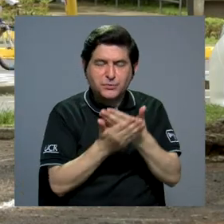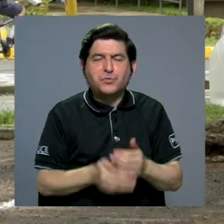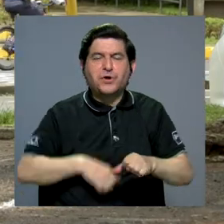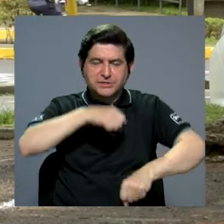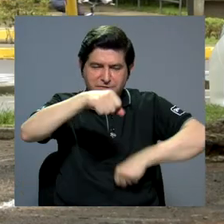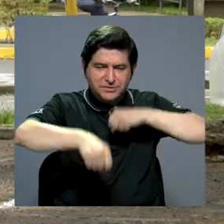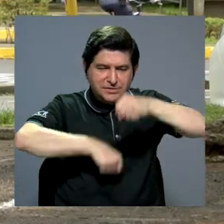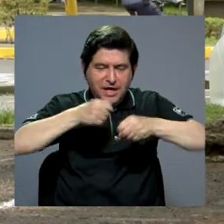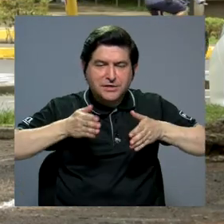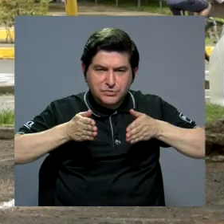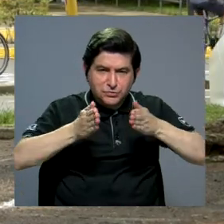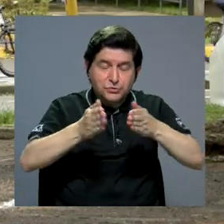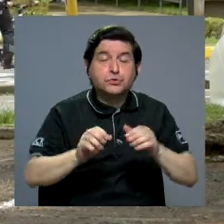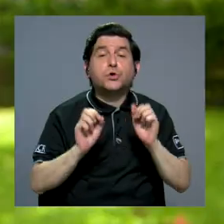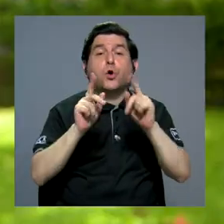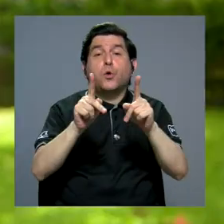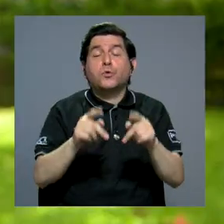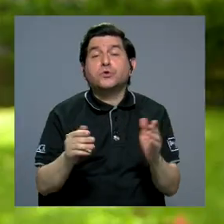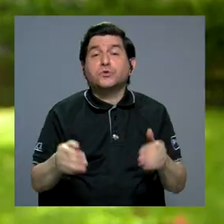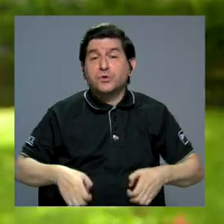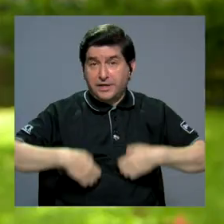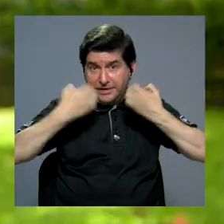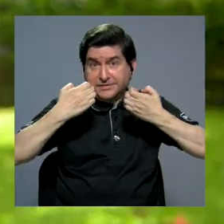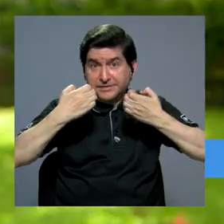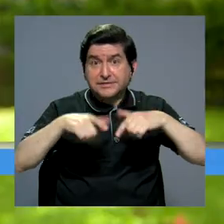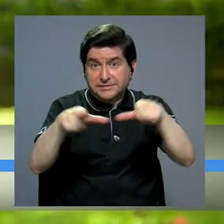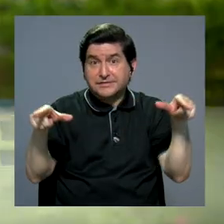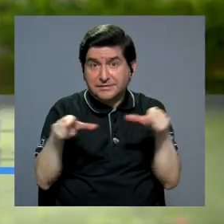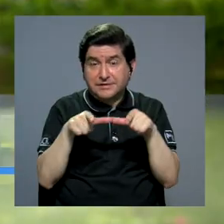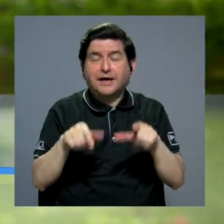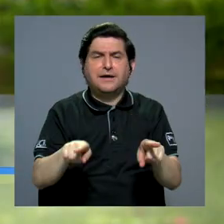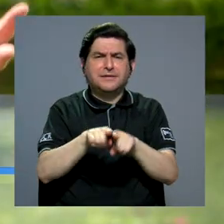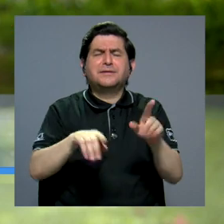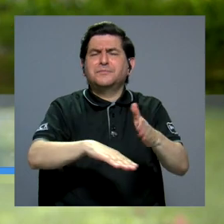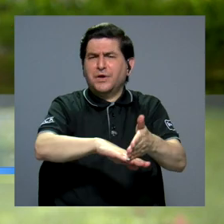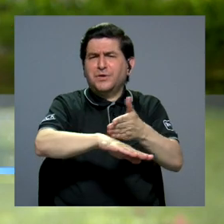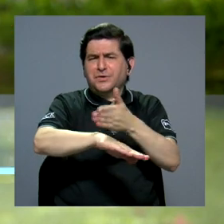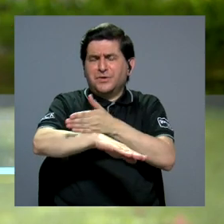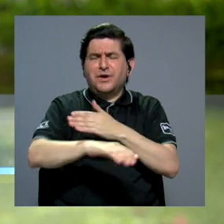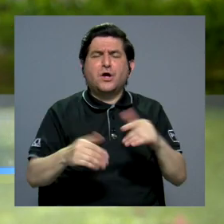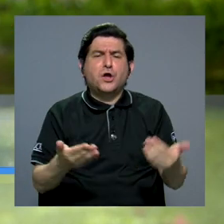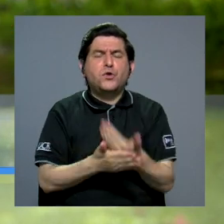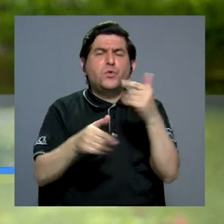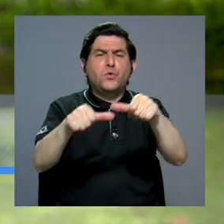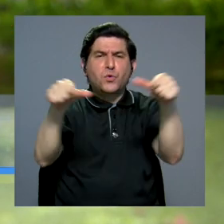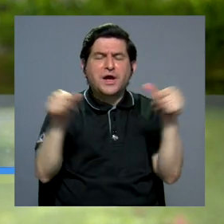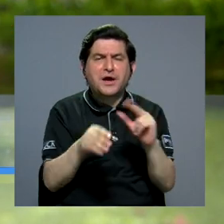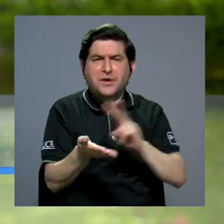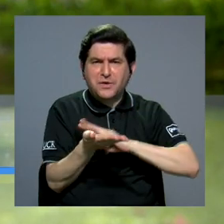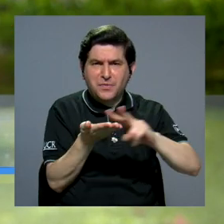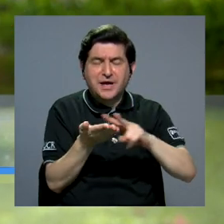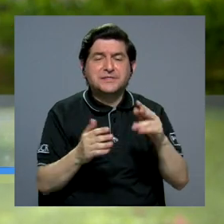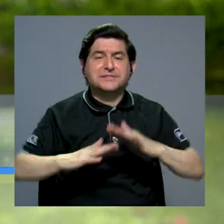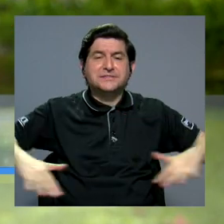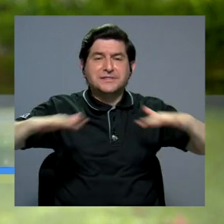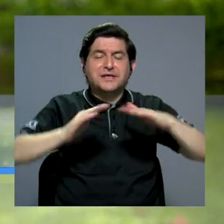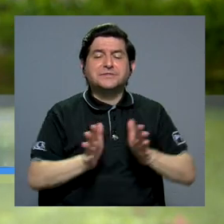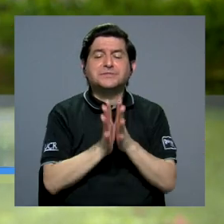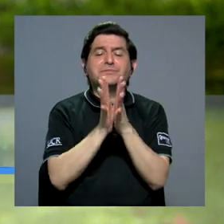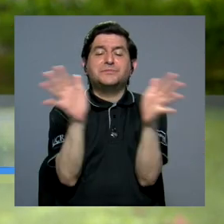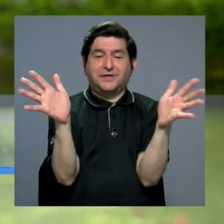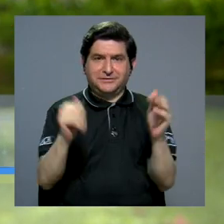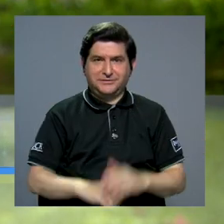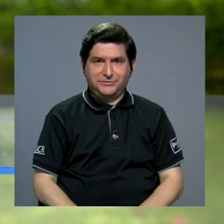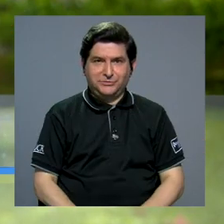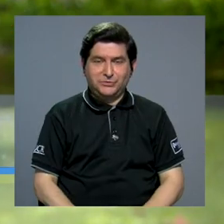ciclovías en las zonas donde es factible también mejorar y crear nuevas áreas verdes y, en general, espacios públicos para